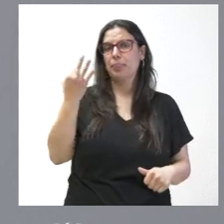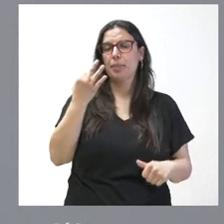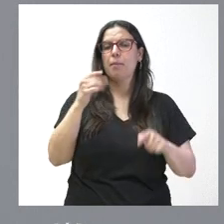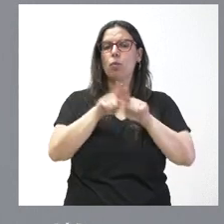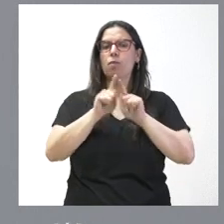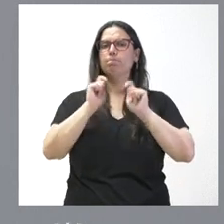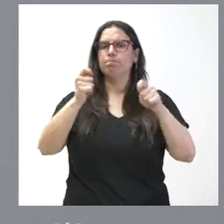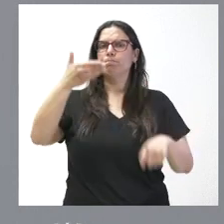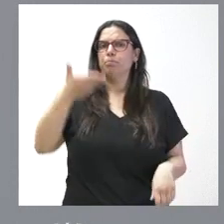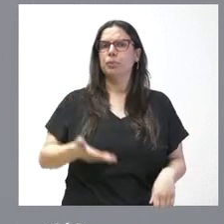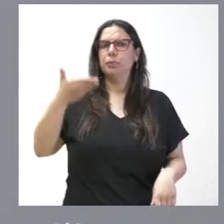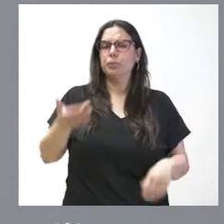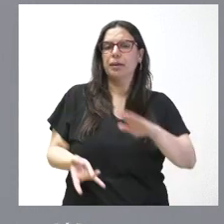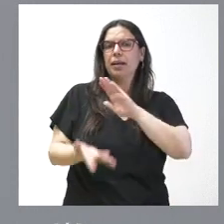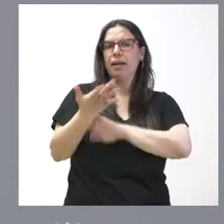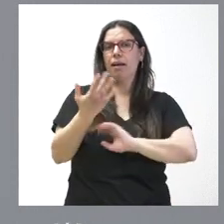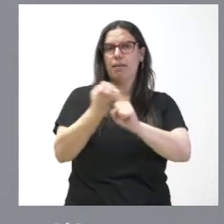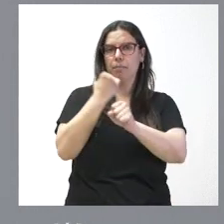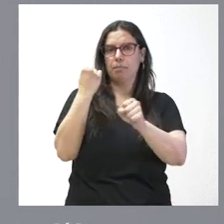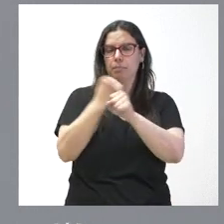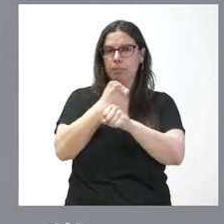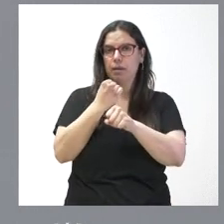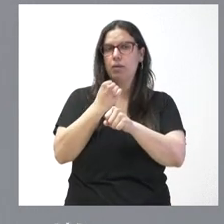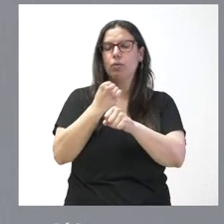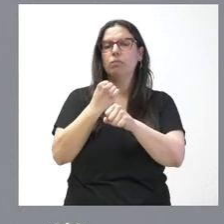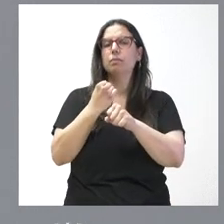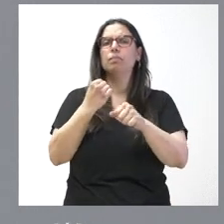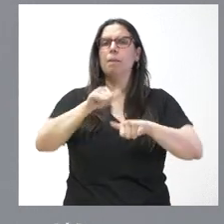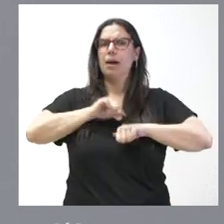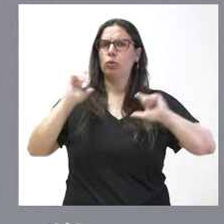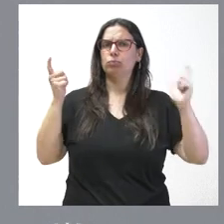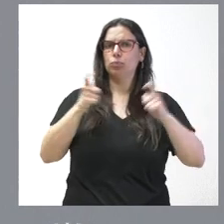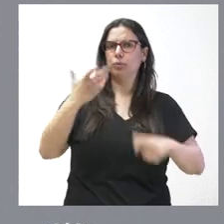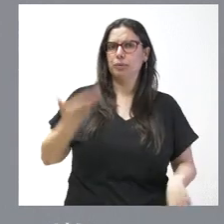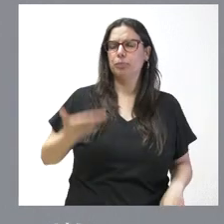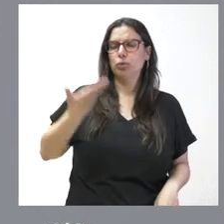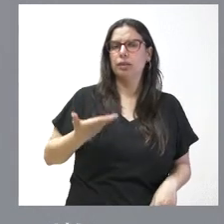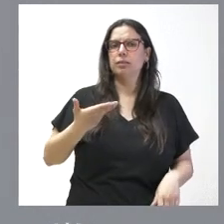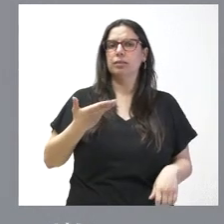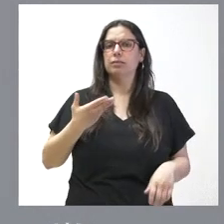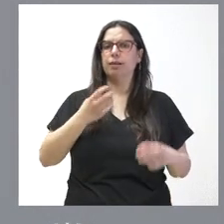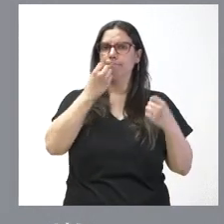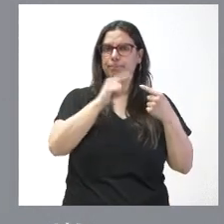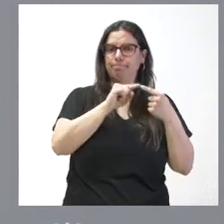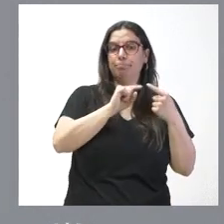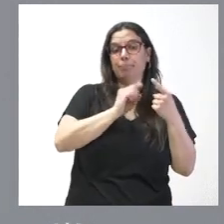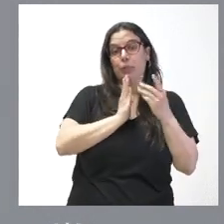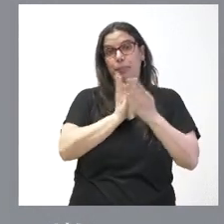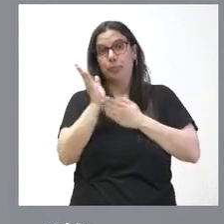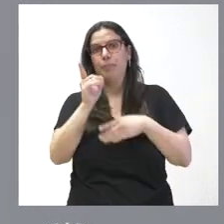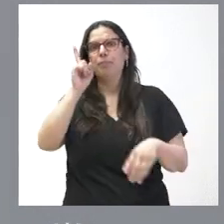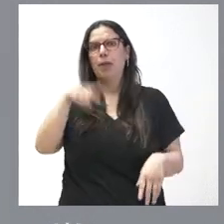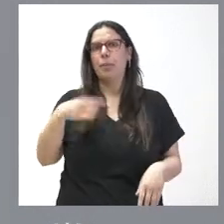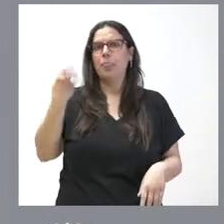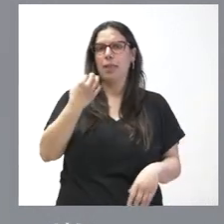importancia que tiene a la creación de empleo, a la bajada del paro, pero también a tener no solo más empleo, sino mejor